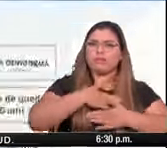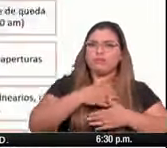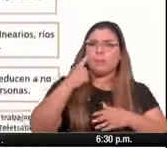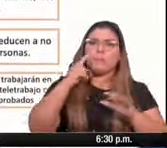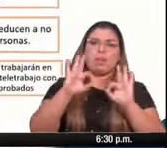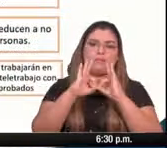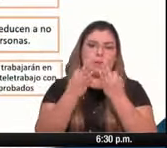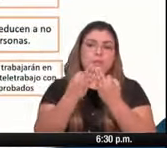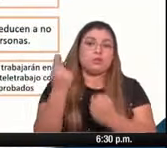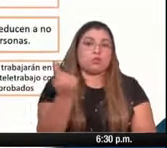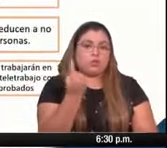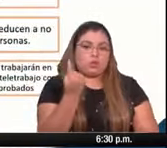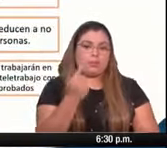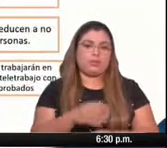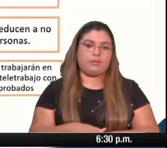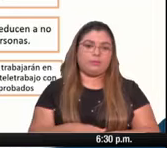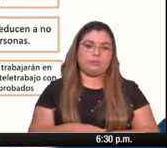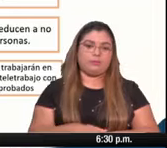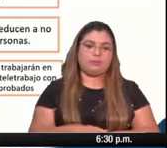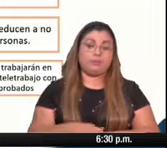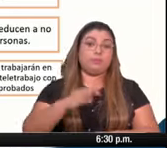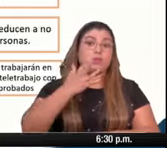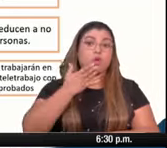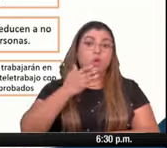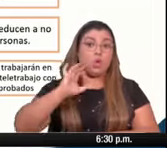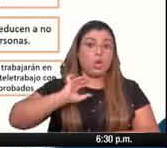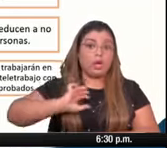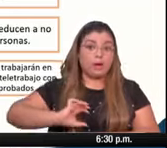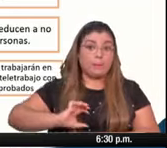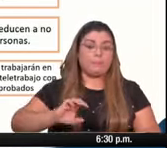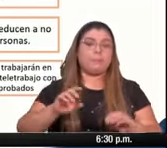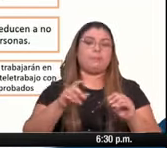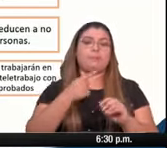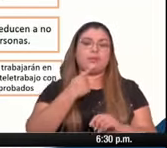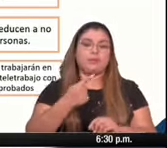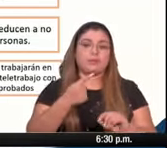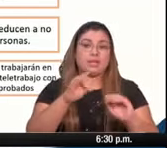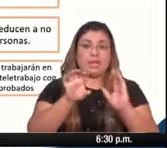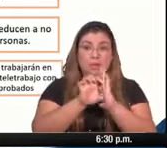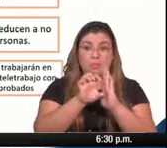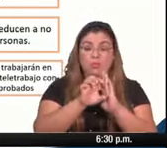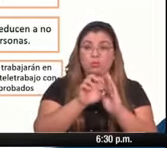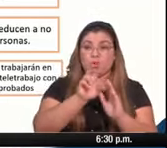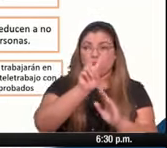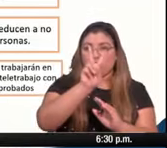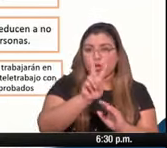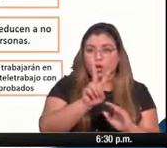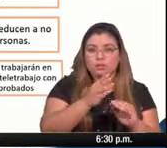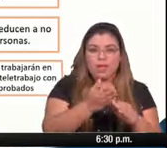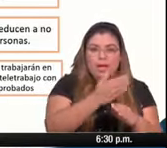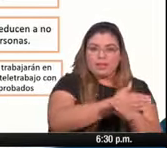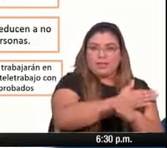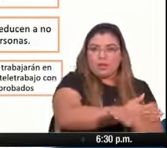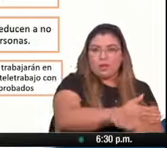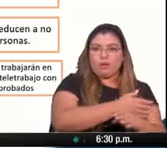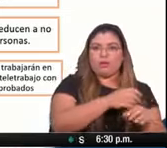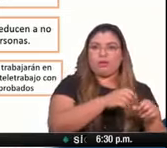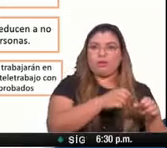familiares ante el desborde de dos indicadores de la apertura